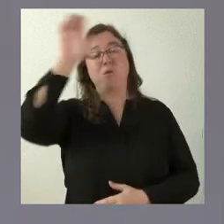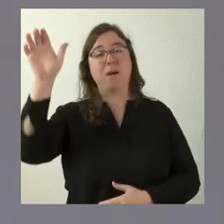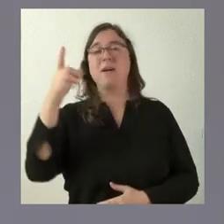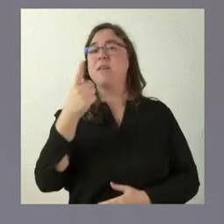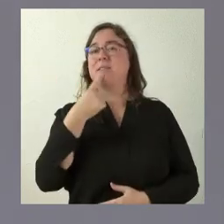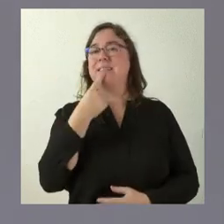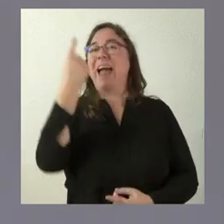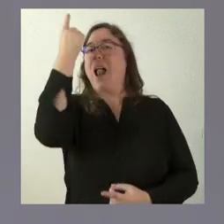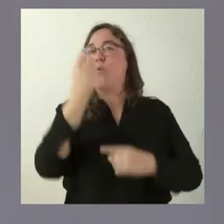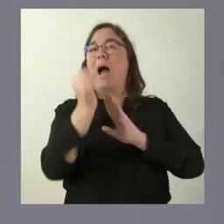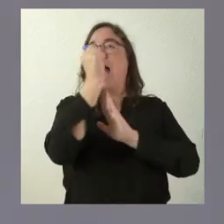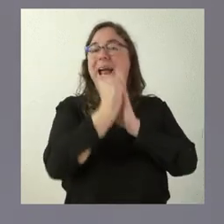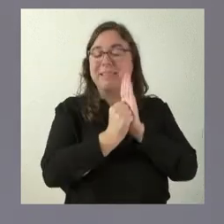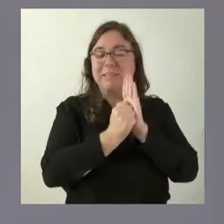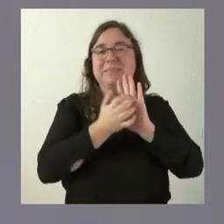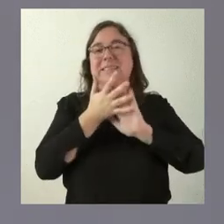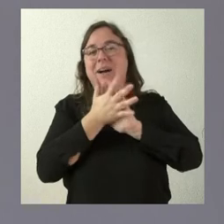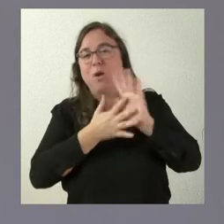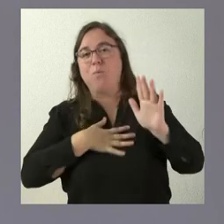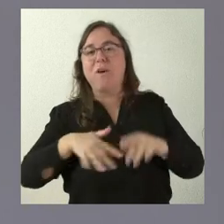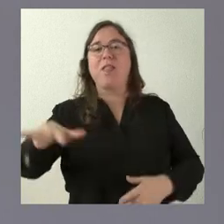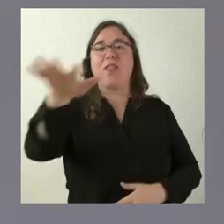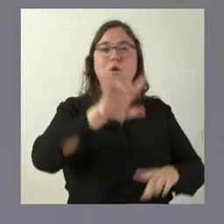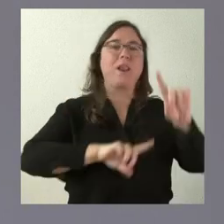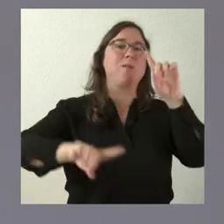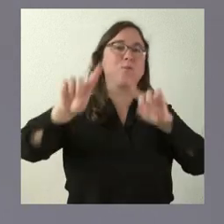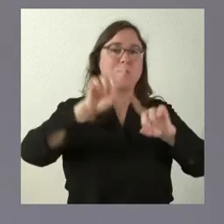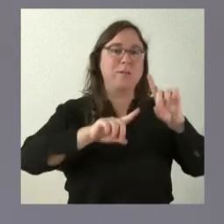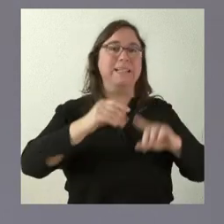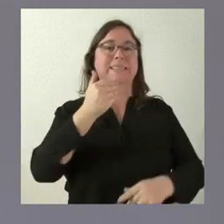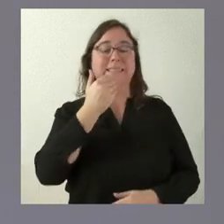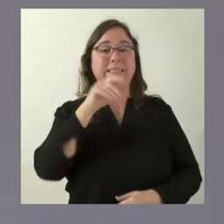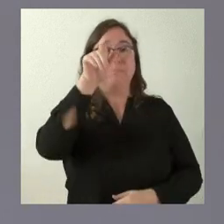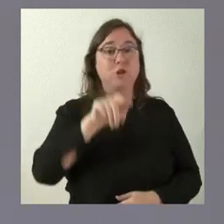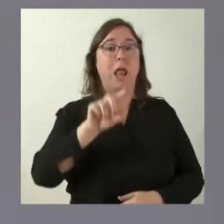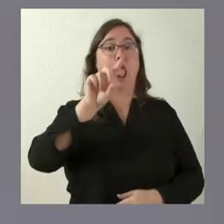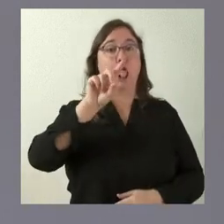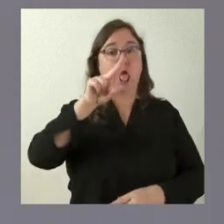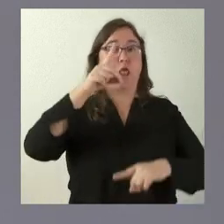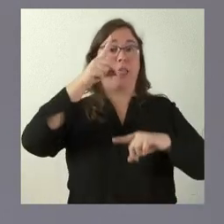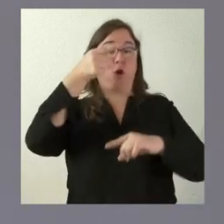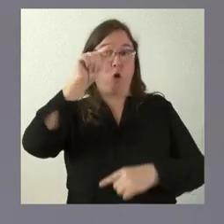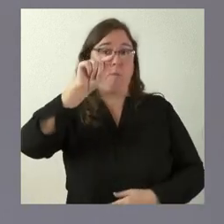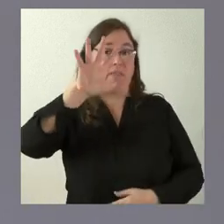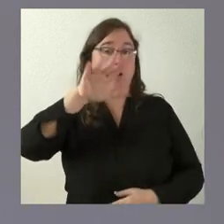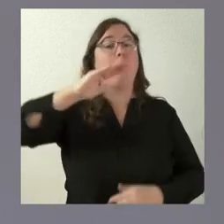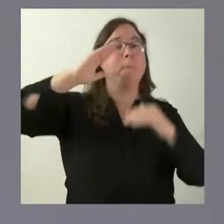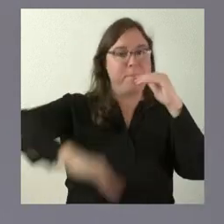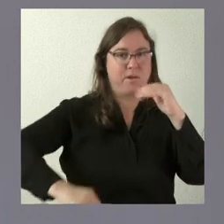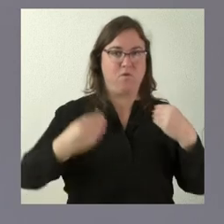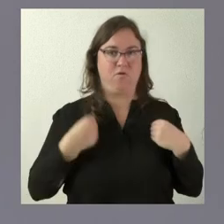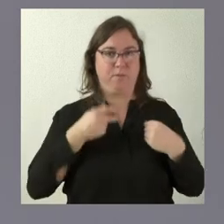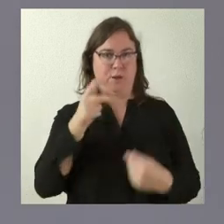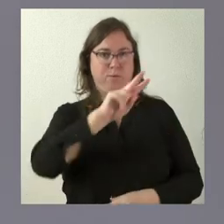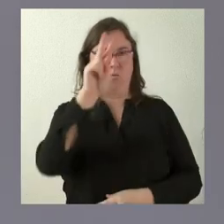algún artículo que llegaba a hablar con zonas de problemas de despoblación con menos de 12,5 habitantes kilómetro cuadrado. Parecía